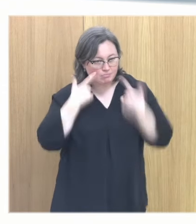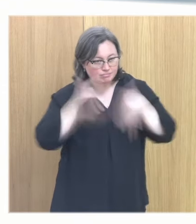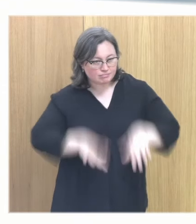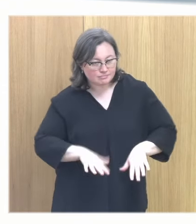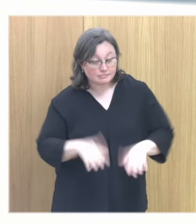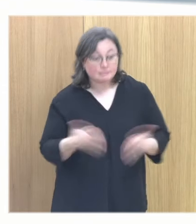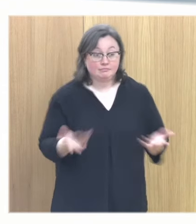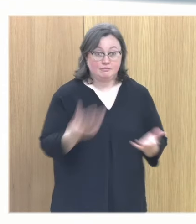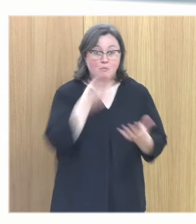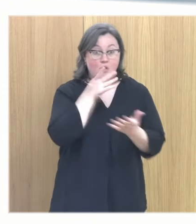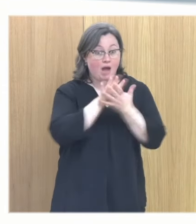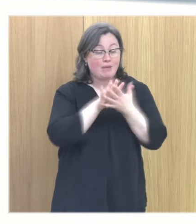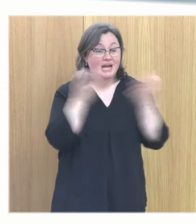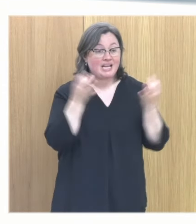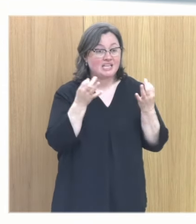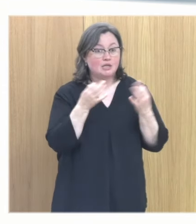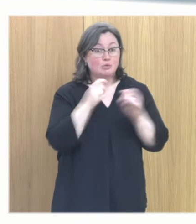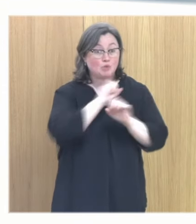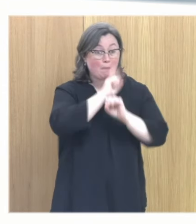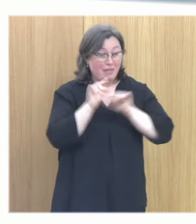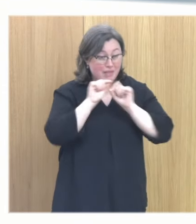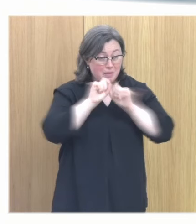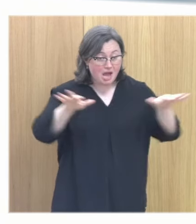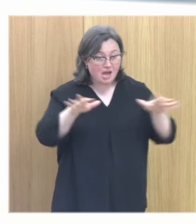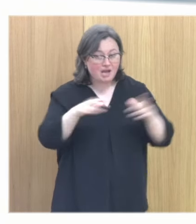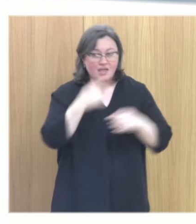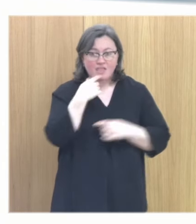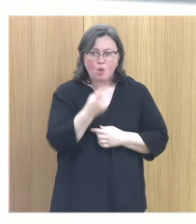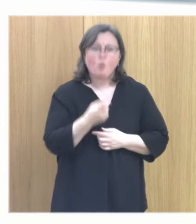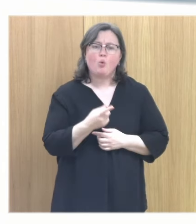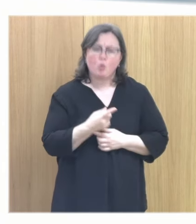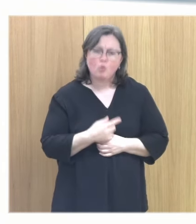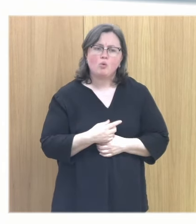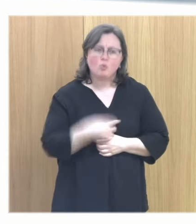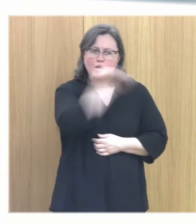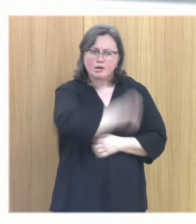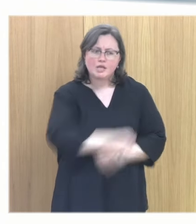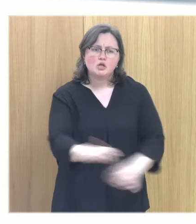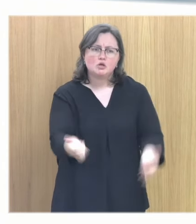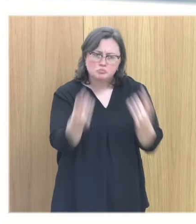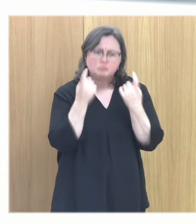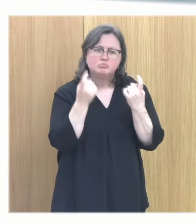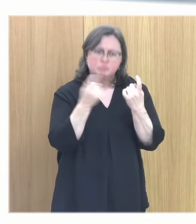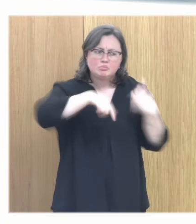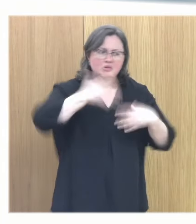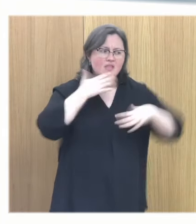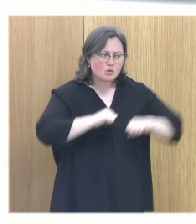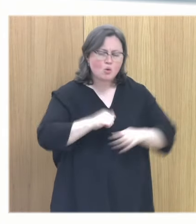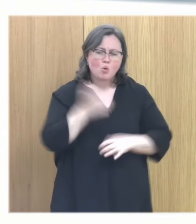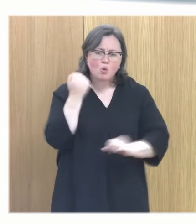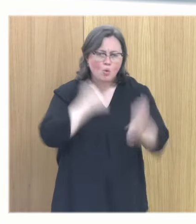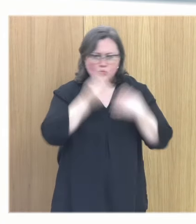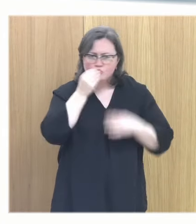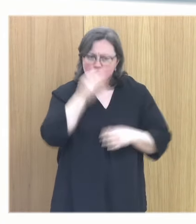porque lo que estamos evaluando en la pandemia lo que dijimos fue que lección nos están dando los niños que bien lo están